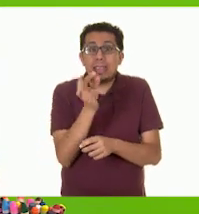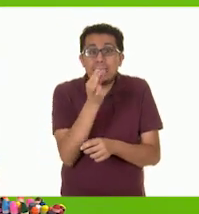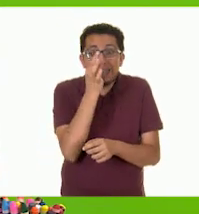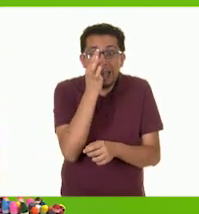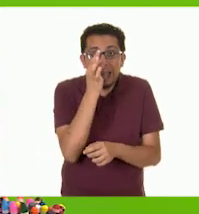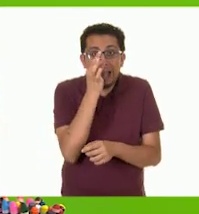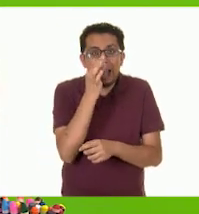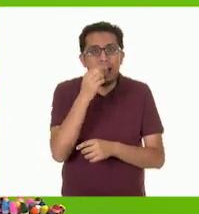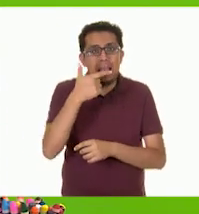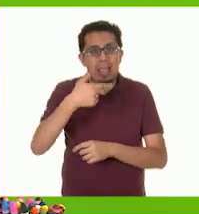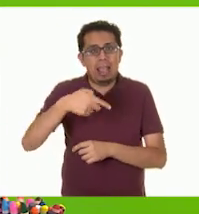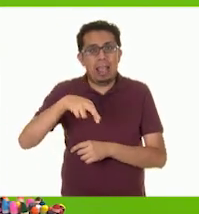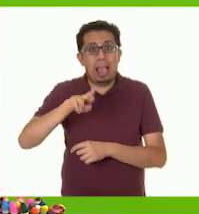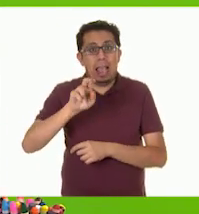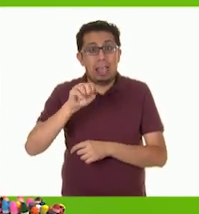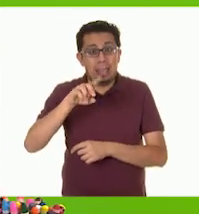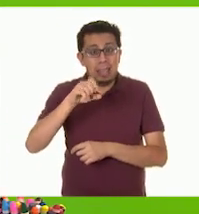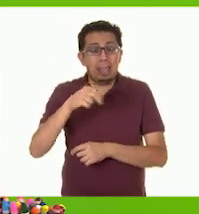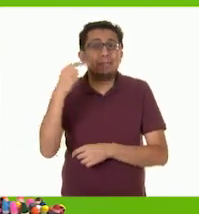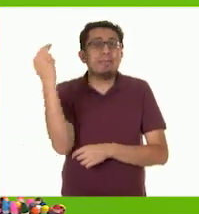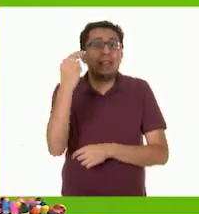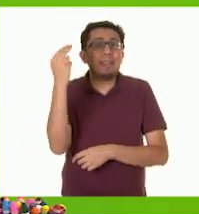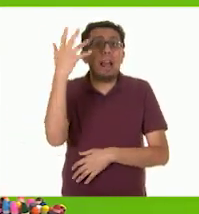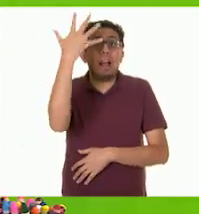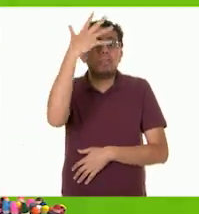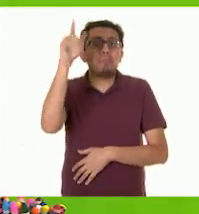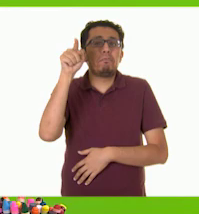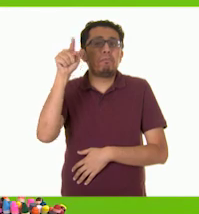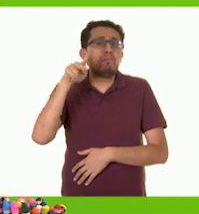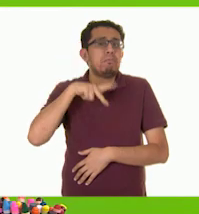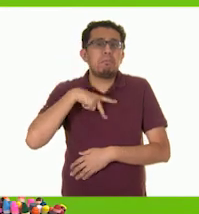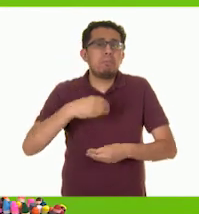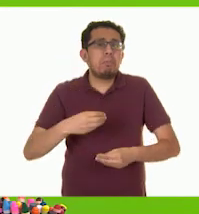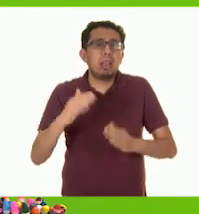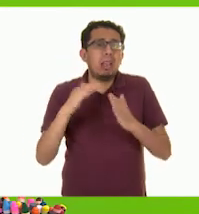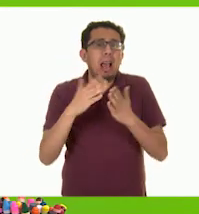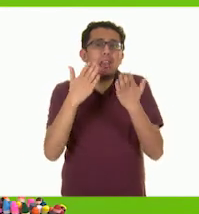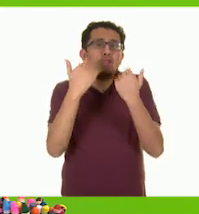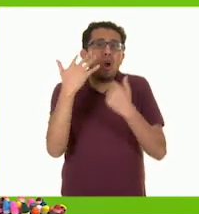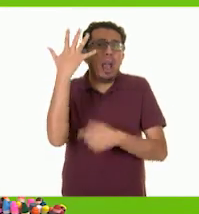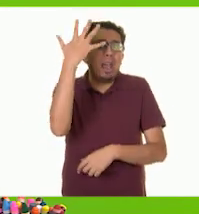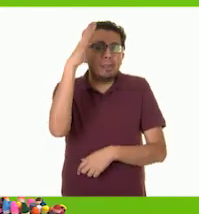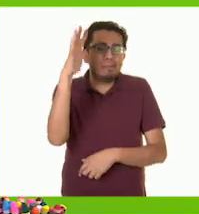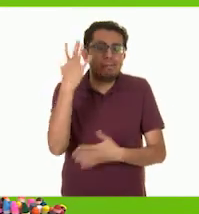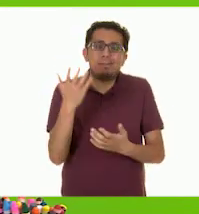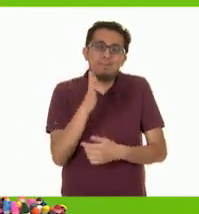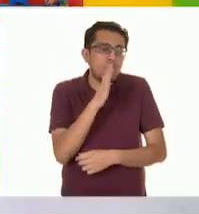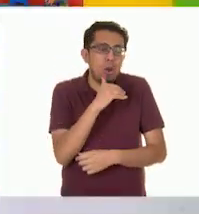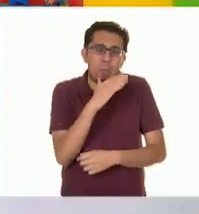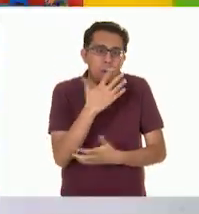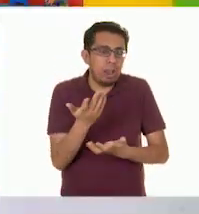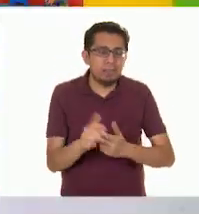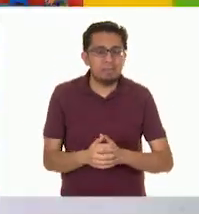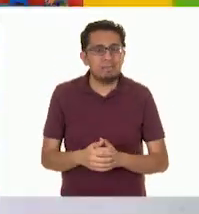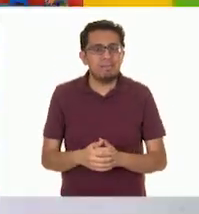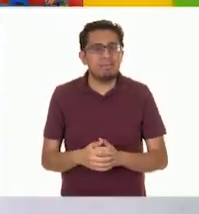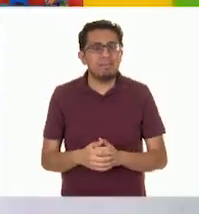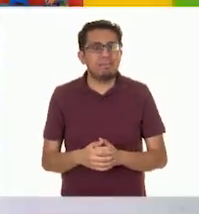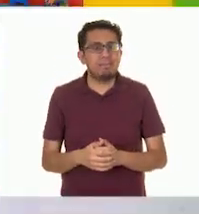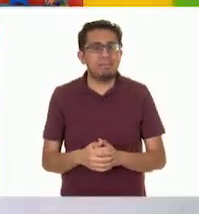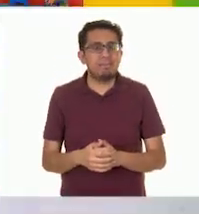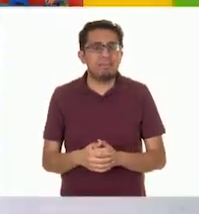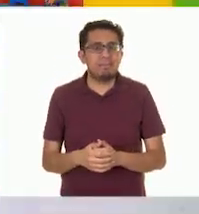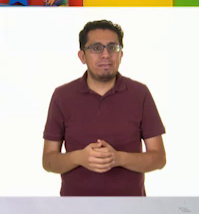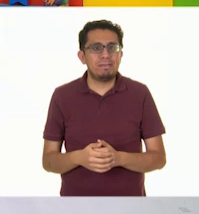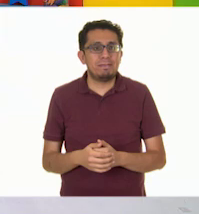granado requiere de mucho sol y donde yo vivo no tendría tanto, así que este no podría ser. Así que... Ajá.